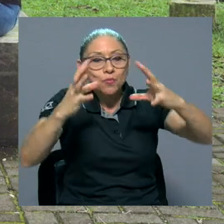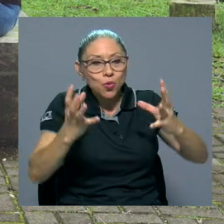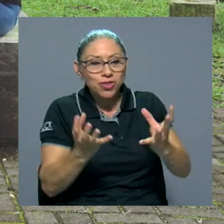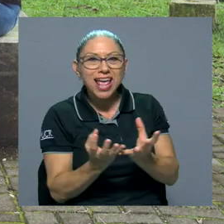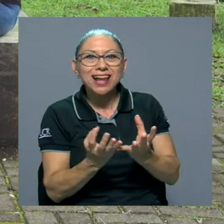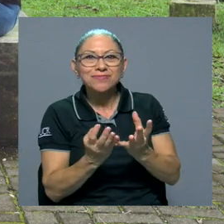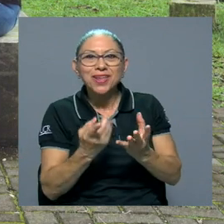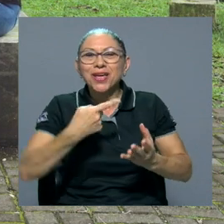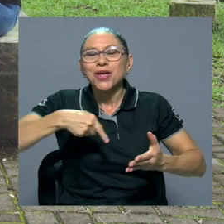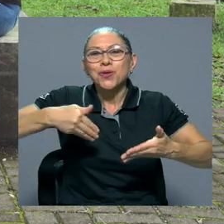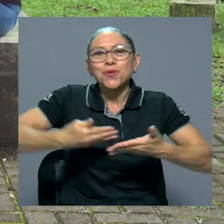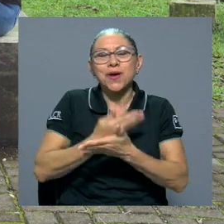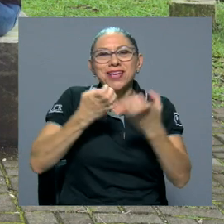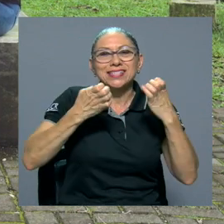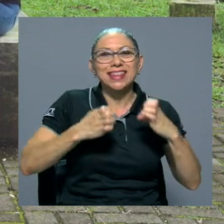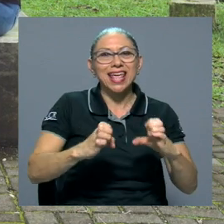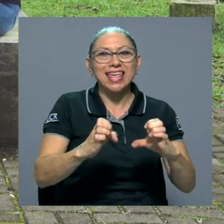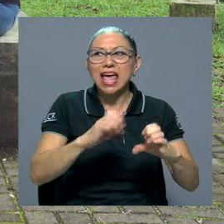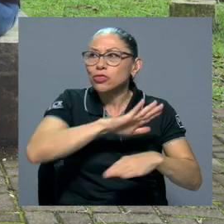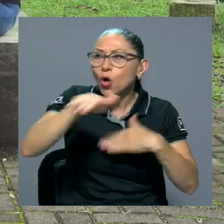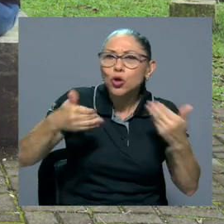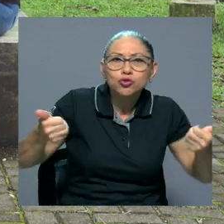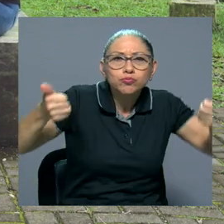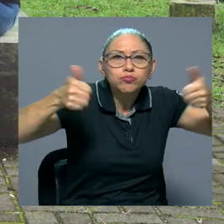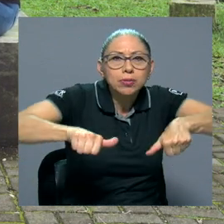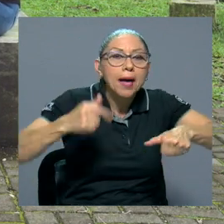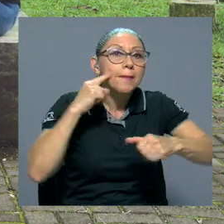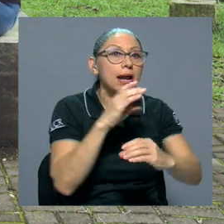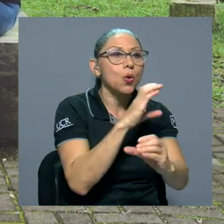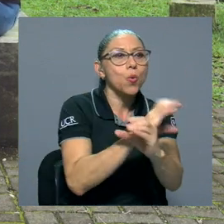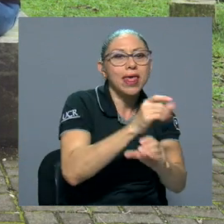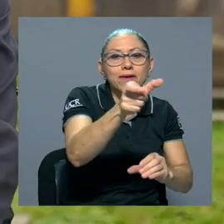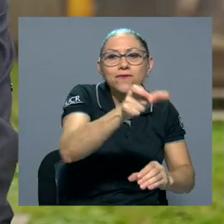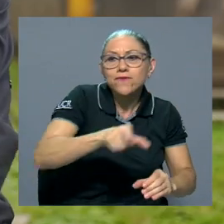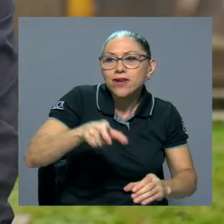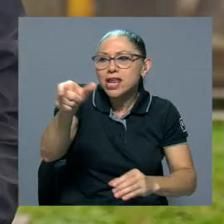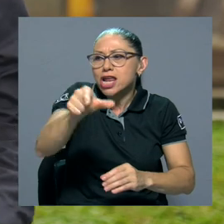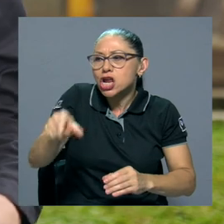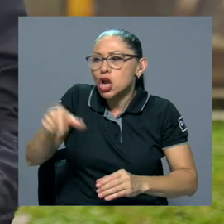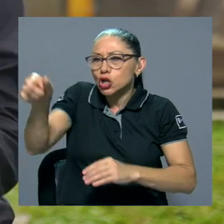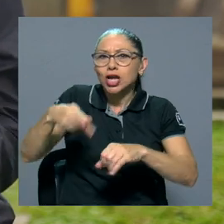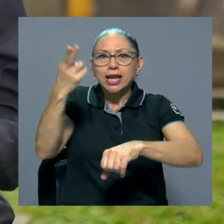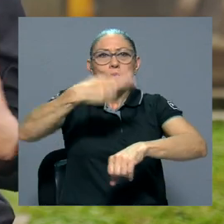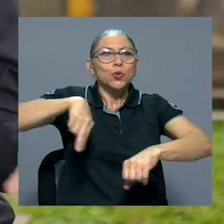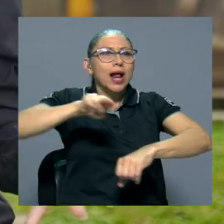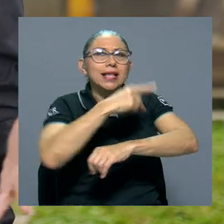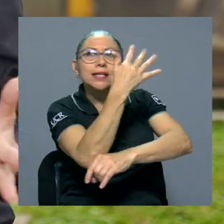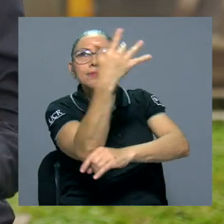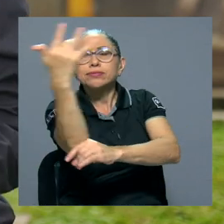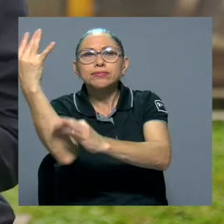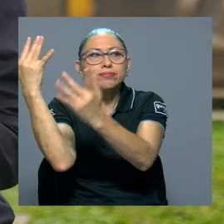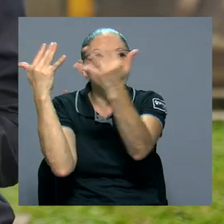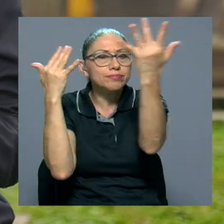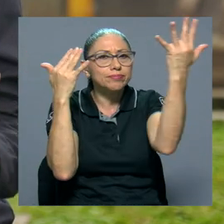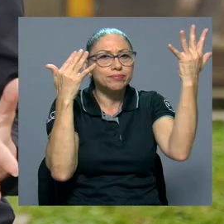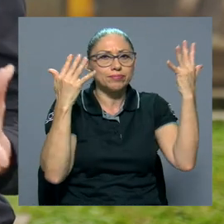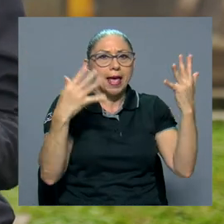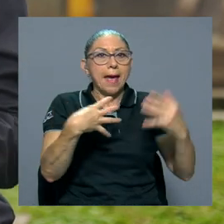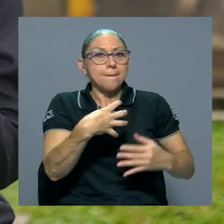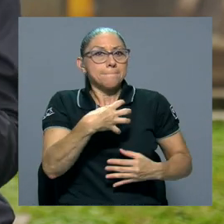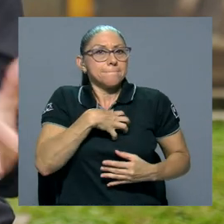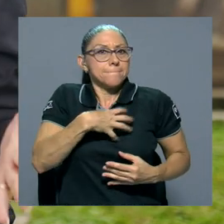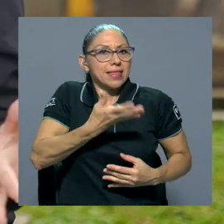de ponernos de acuerdo para preservar un recurso tan valioso como son los ríos, como es la naturaleza, la diversidad, el patrimonio